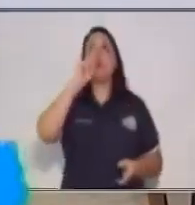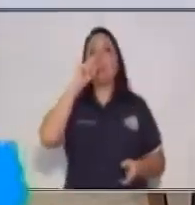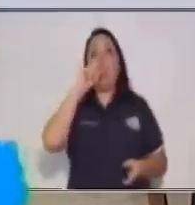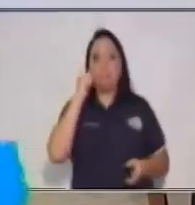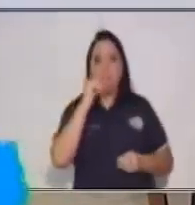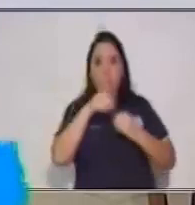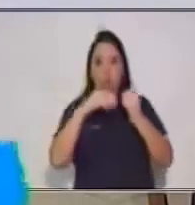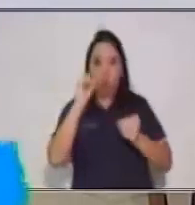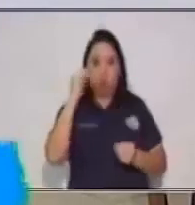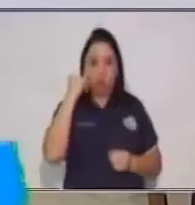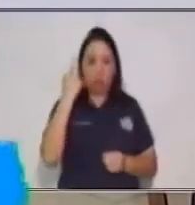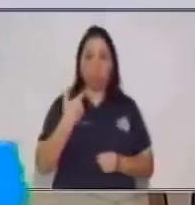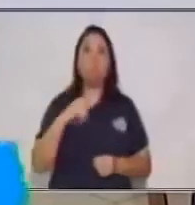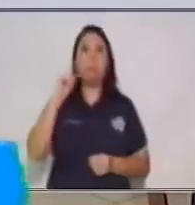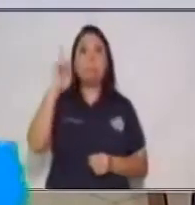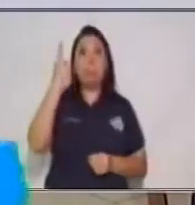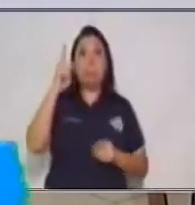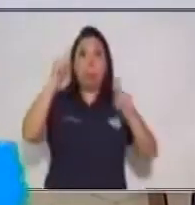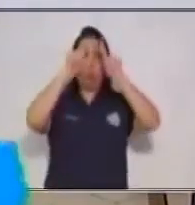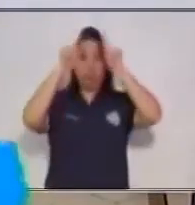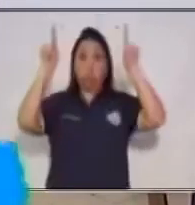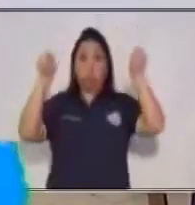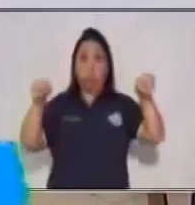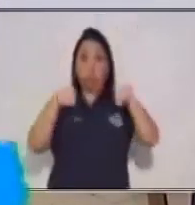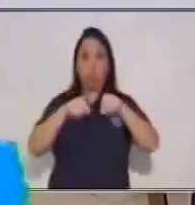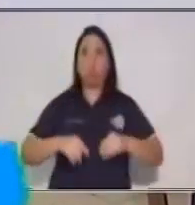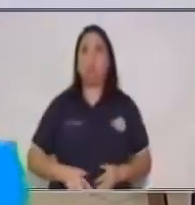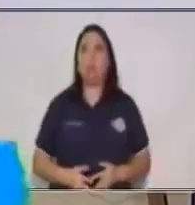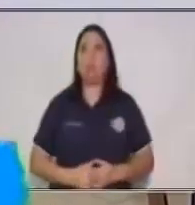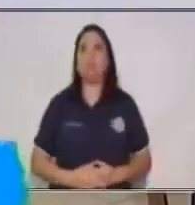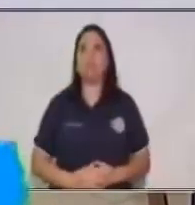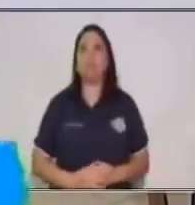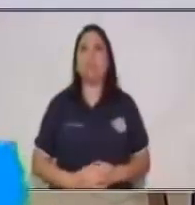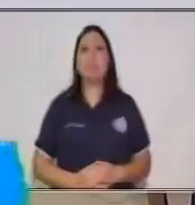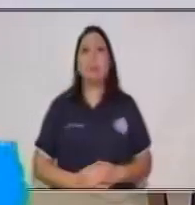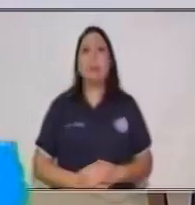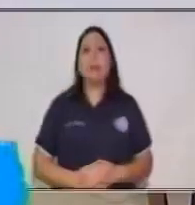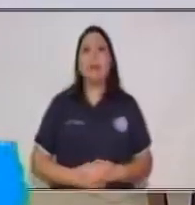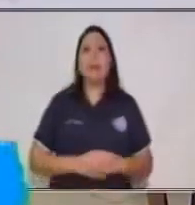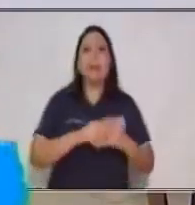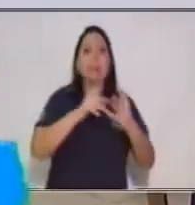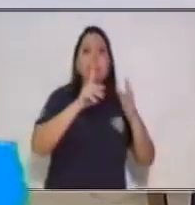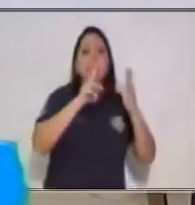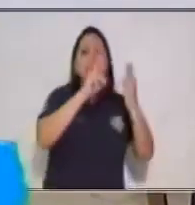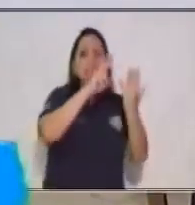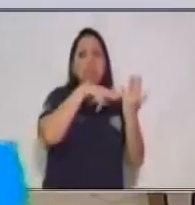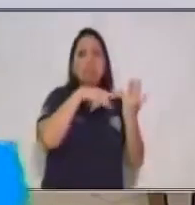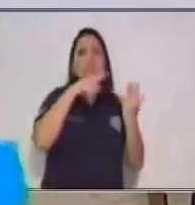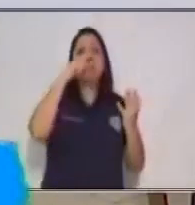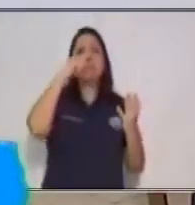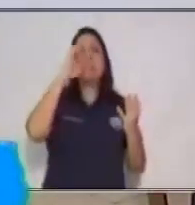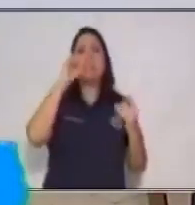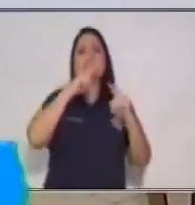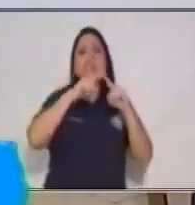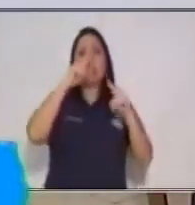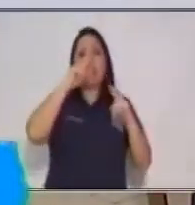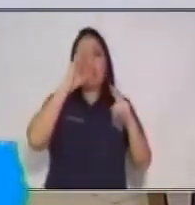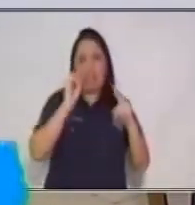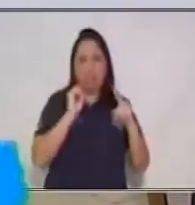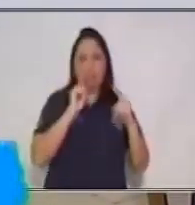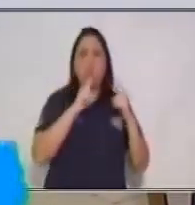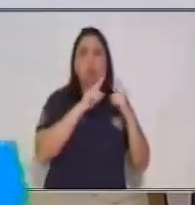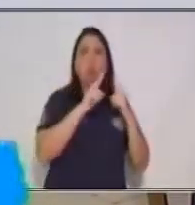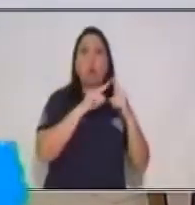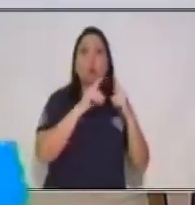¿Qué estructura le queremos dar? ¿Qué clase de texto es? Recuerda que ya vimos el texto narrativo, el